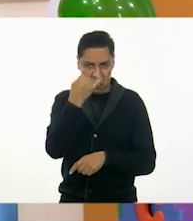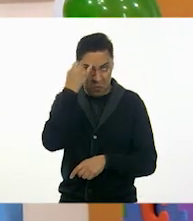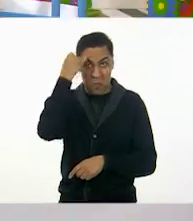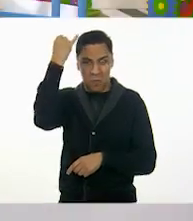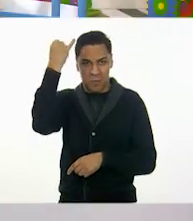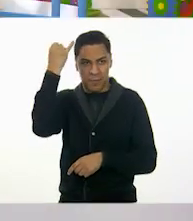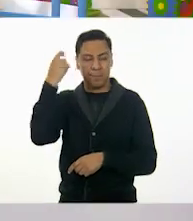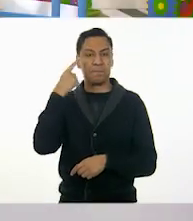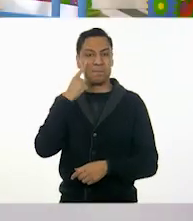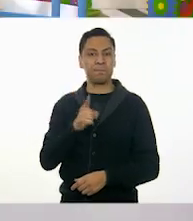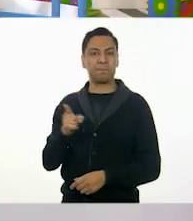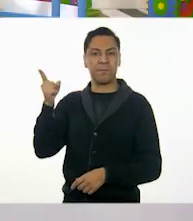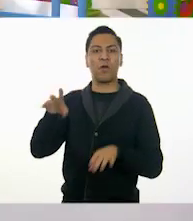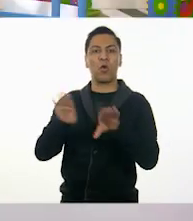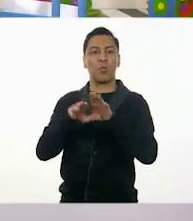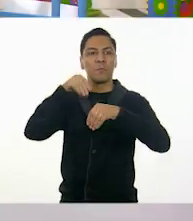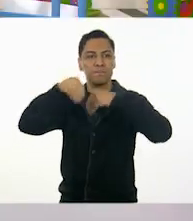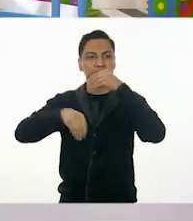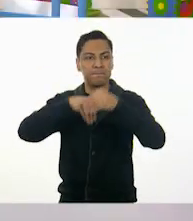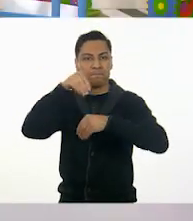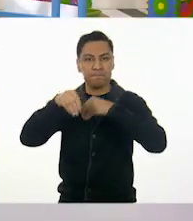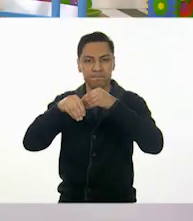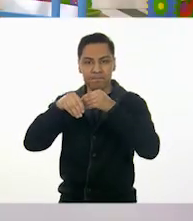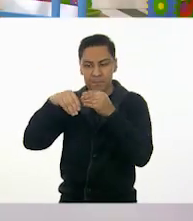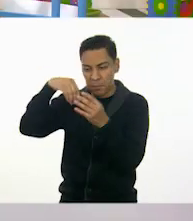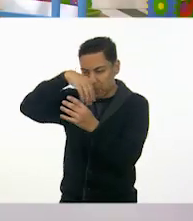arriba. Listo.